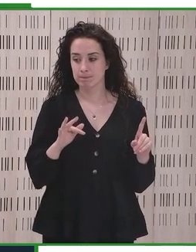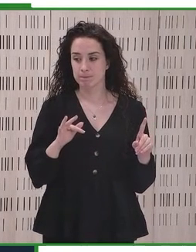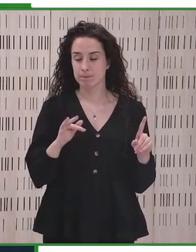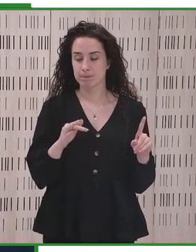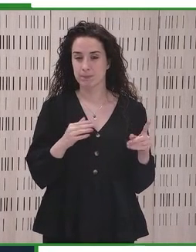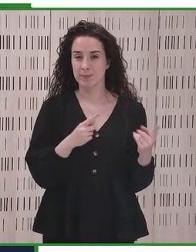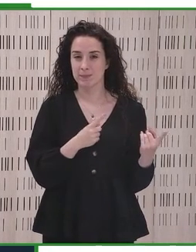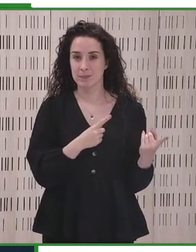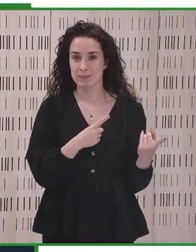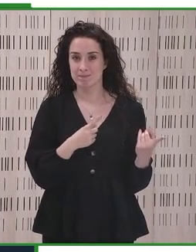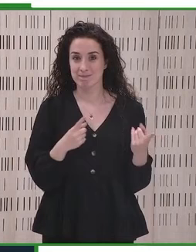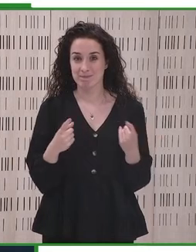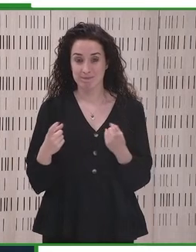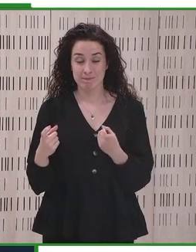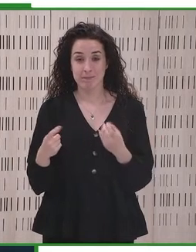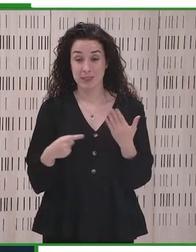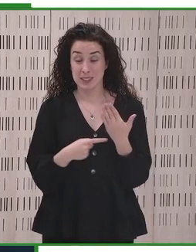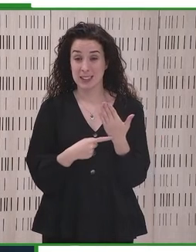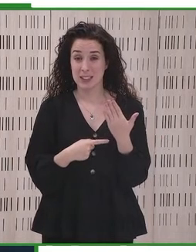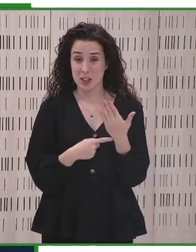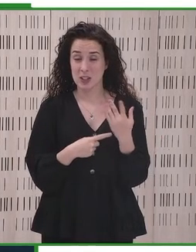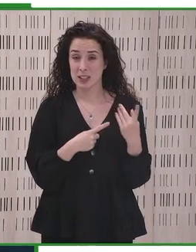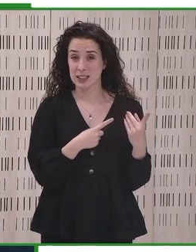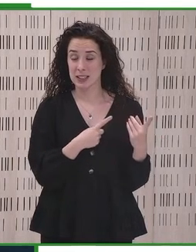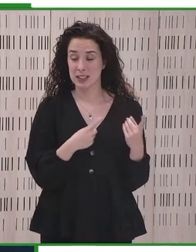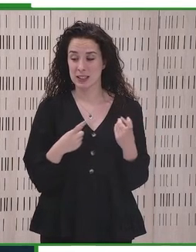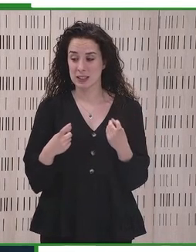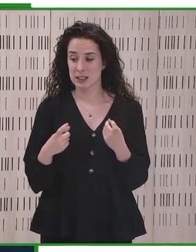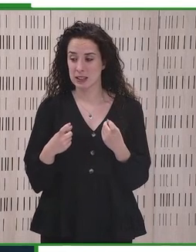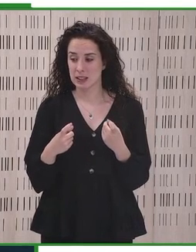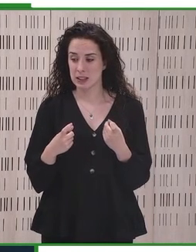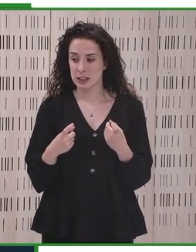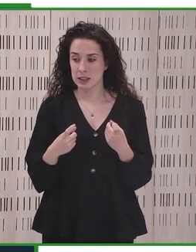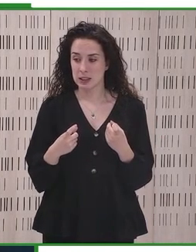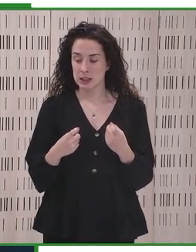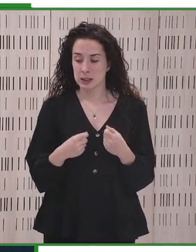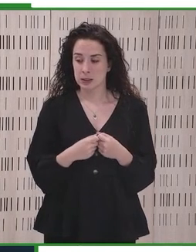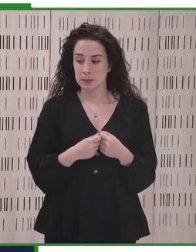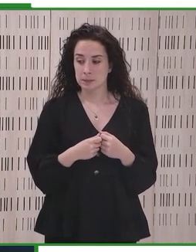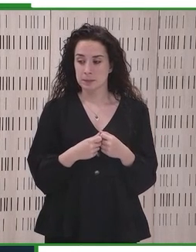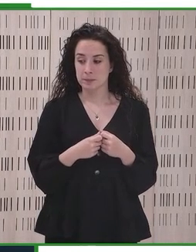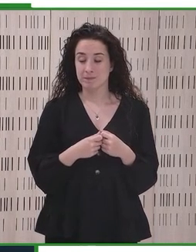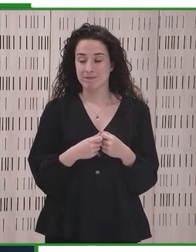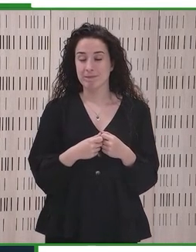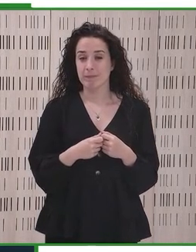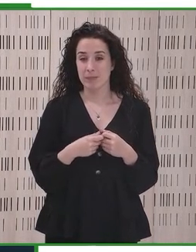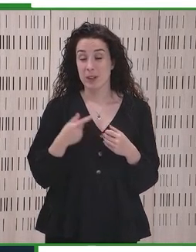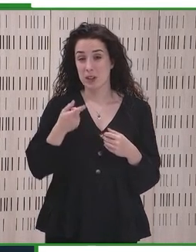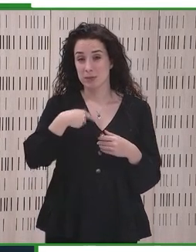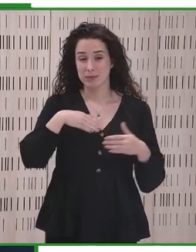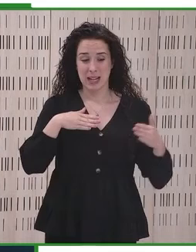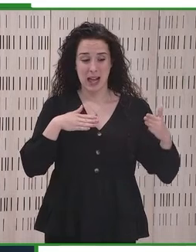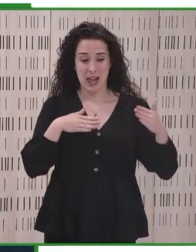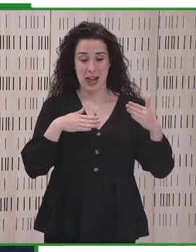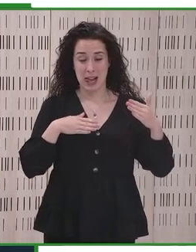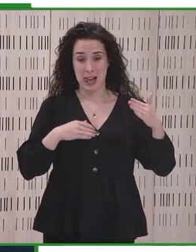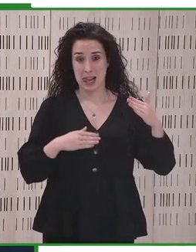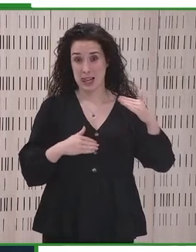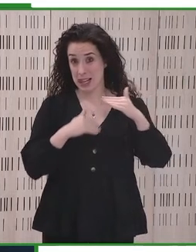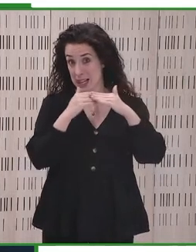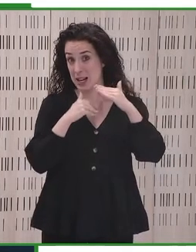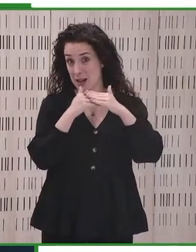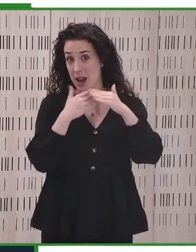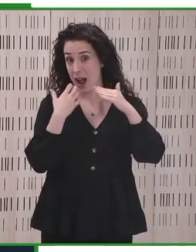de acuerdo con Ana en que